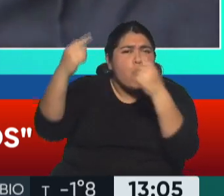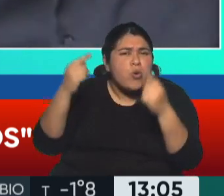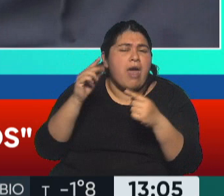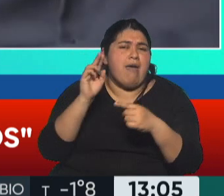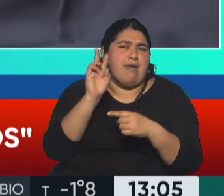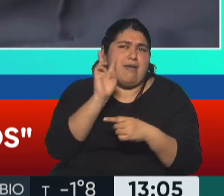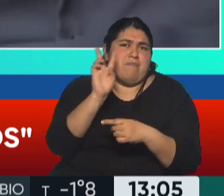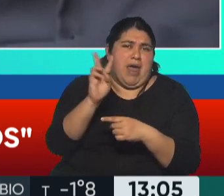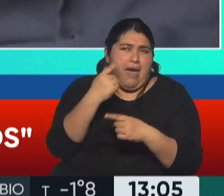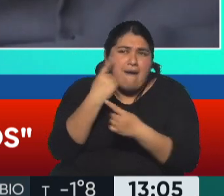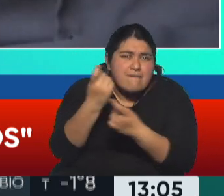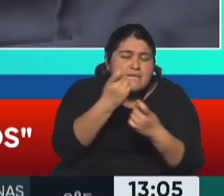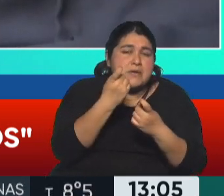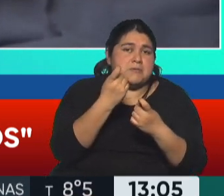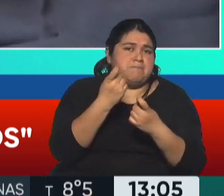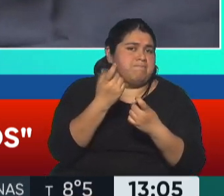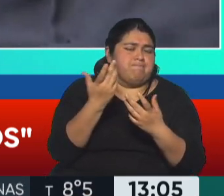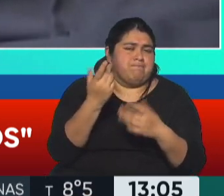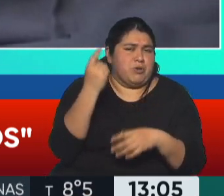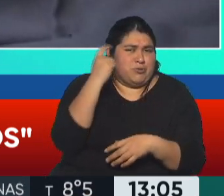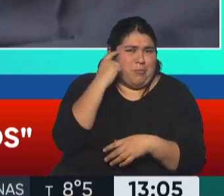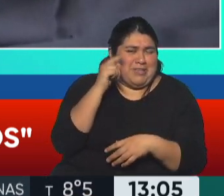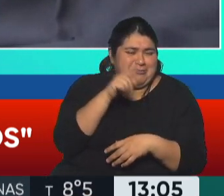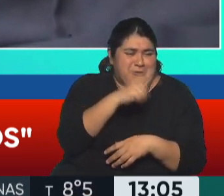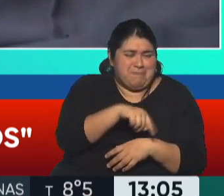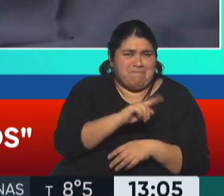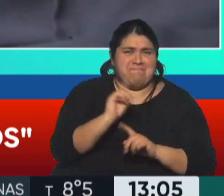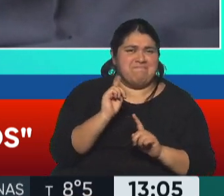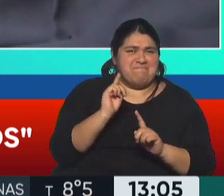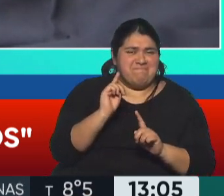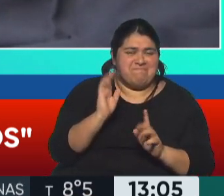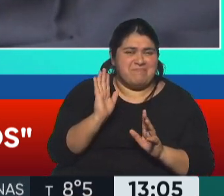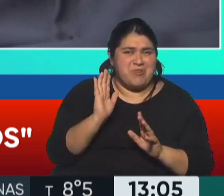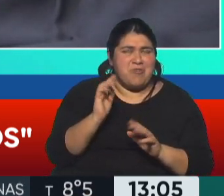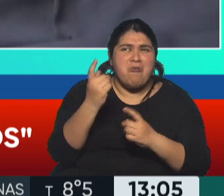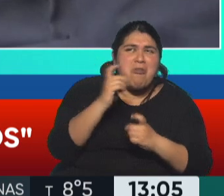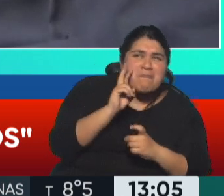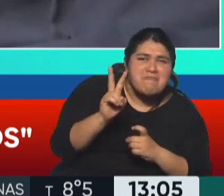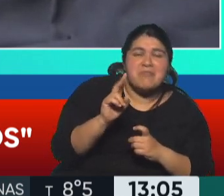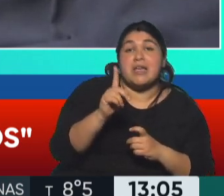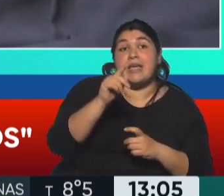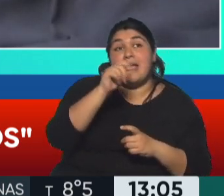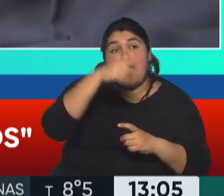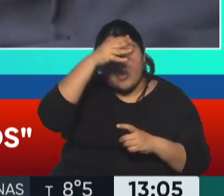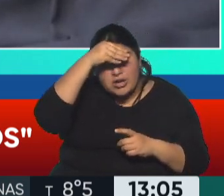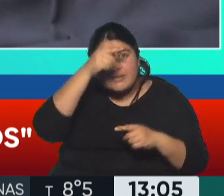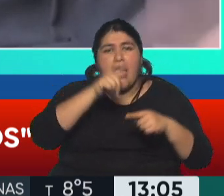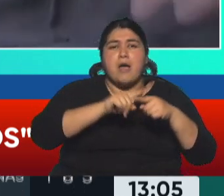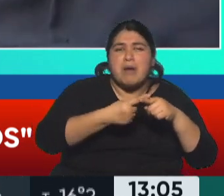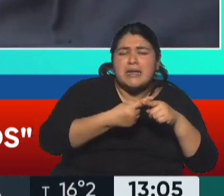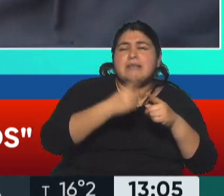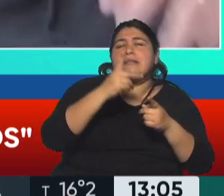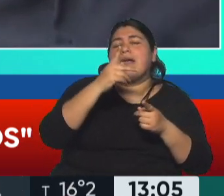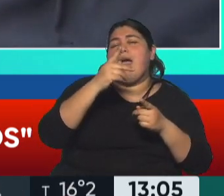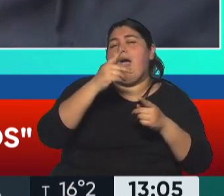y tal. Y yo creo que no, que no hemos llegado a eso. Y lo de Donald Trump y la política anti-inmigrante